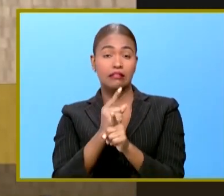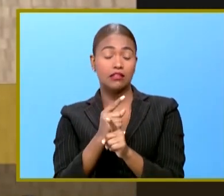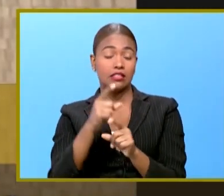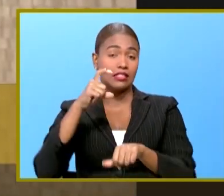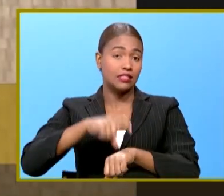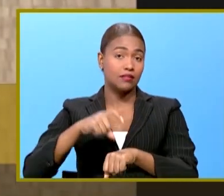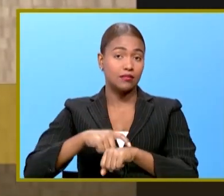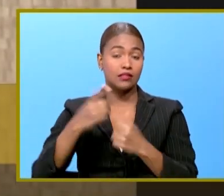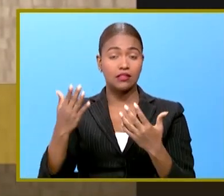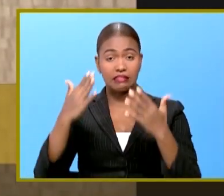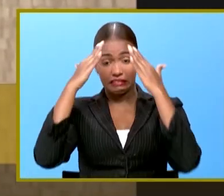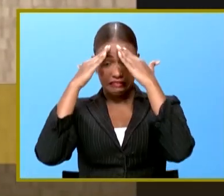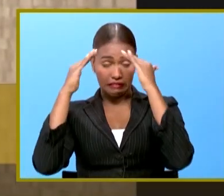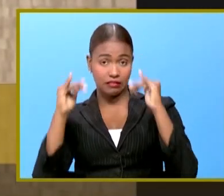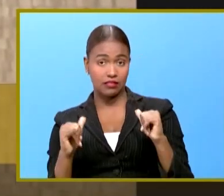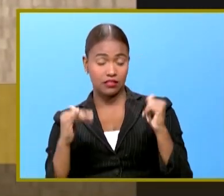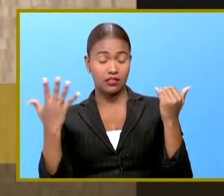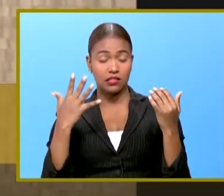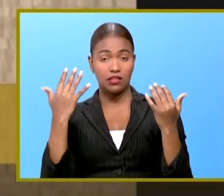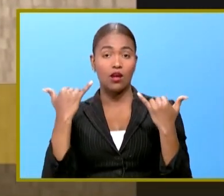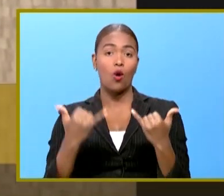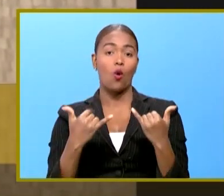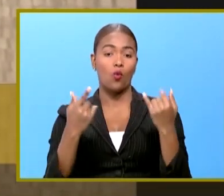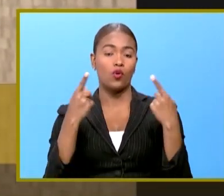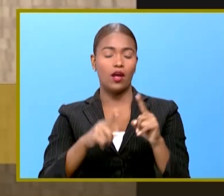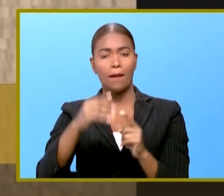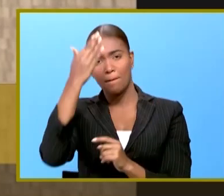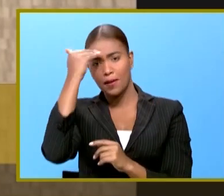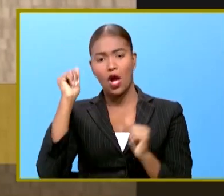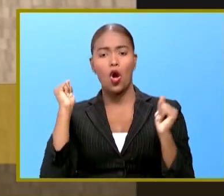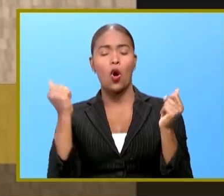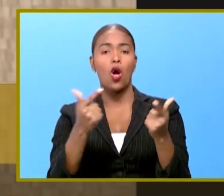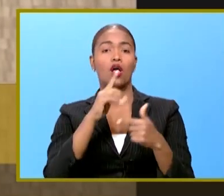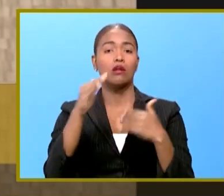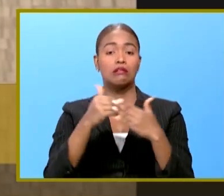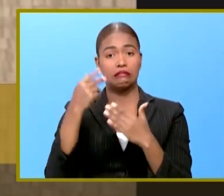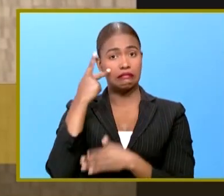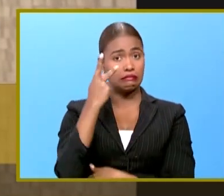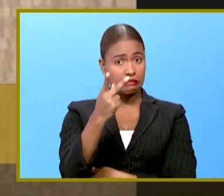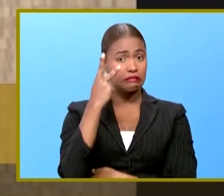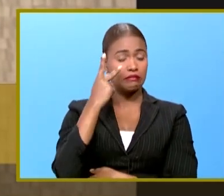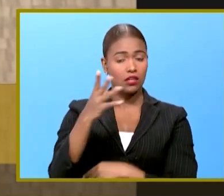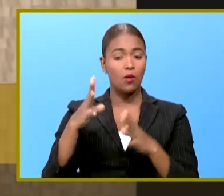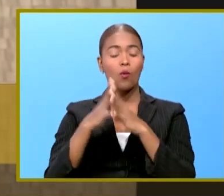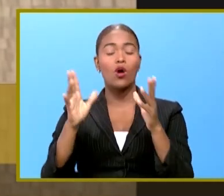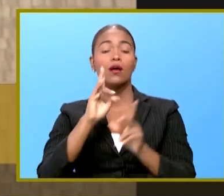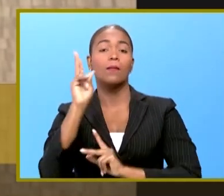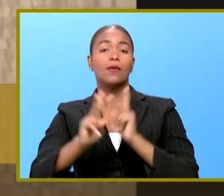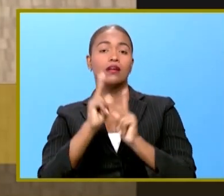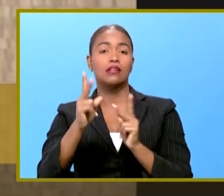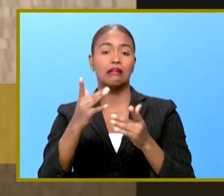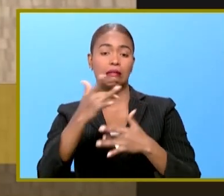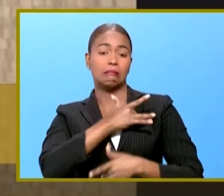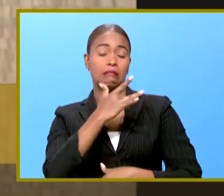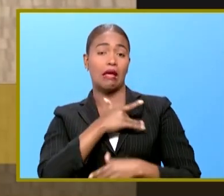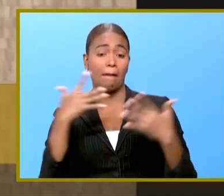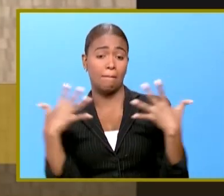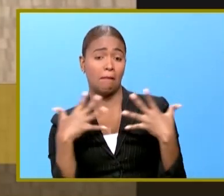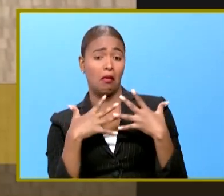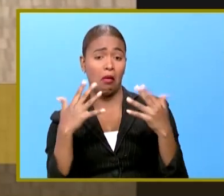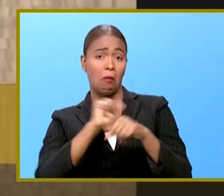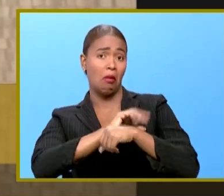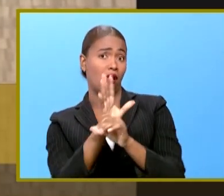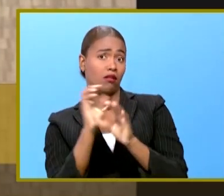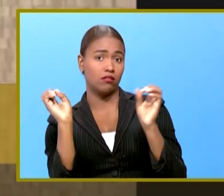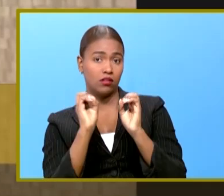bajar la defensa ante el cuadro porque como todos hemos estado viendo mucha gente le perdió el miedo al COVID y